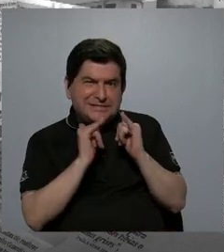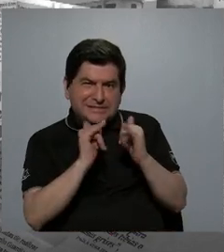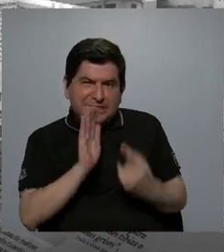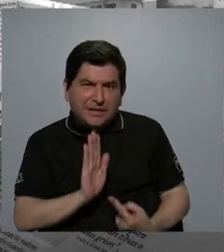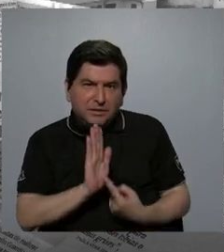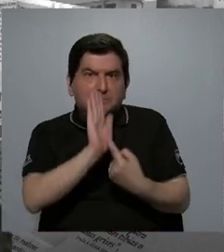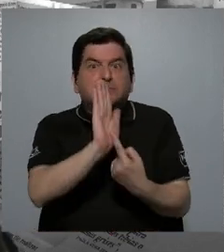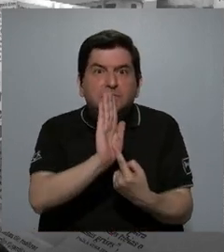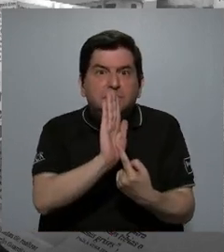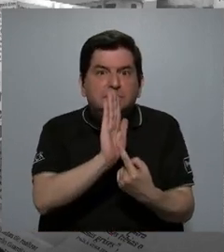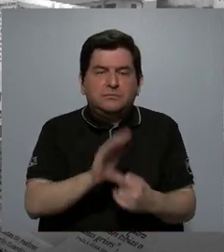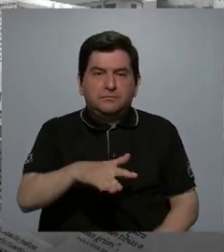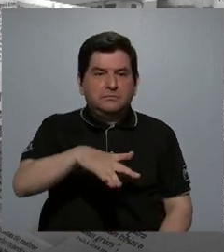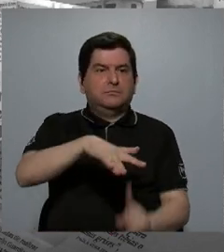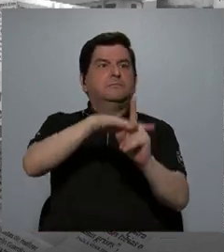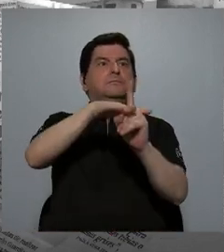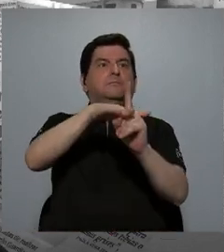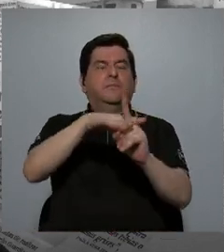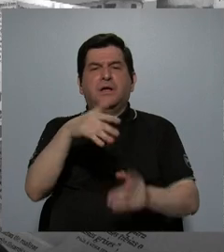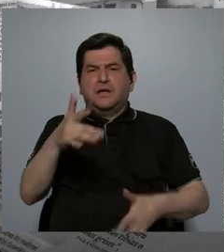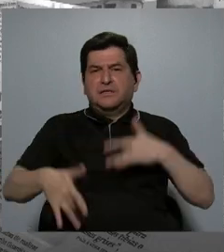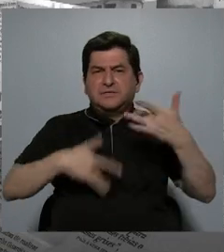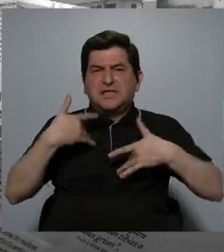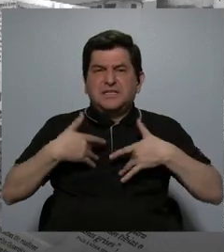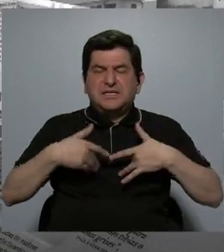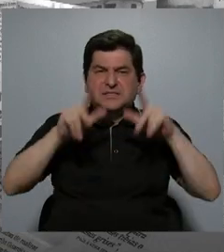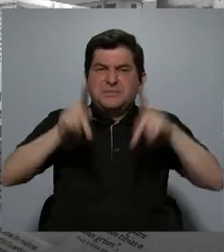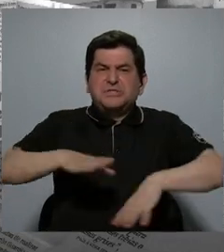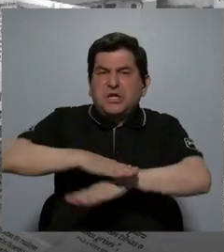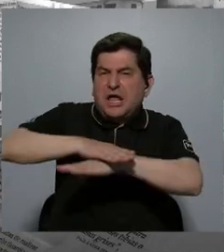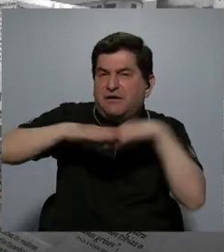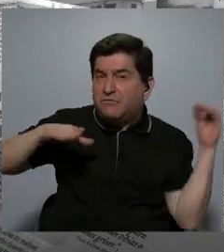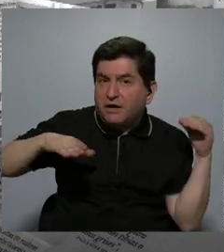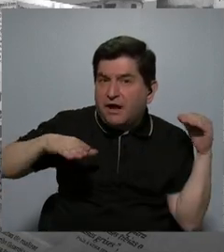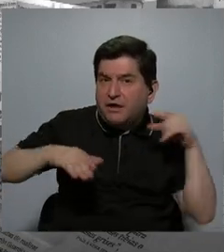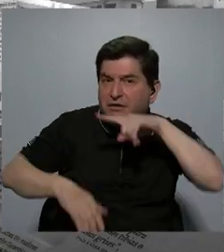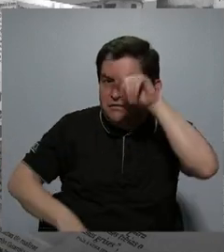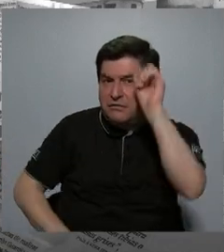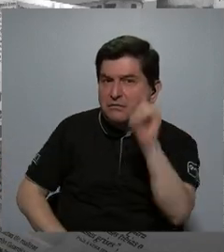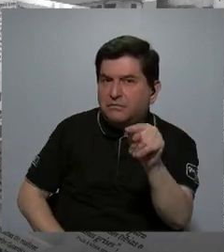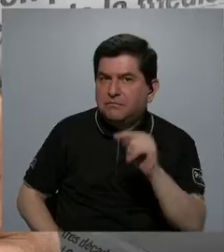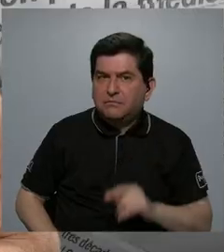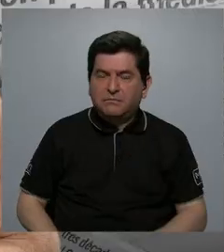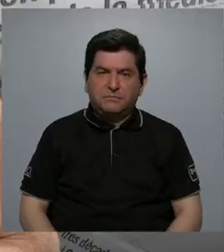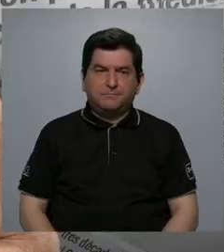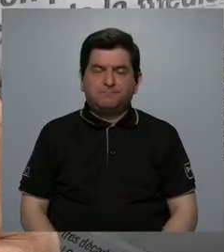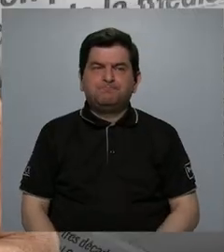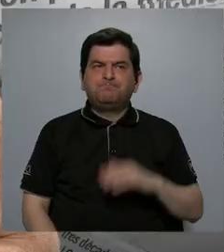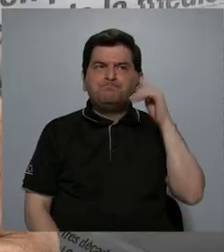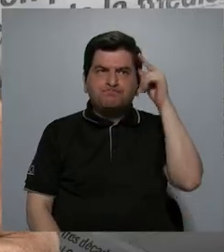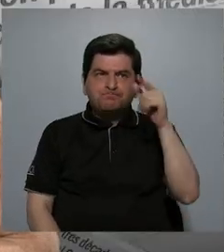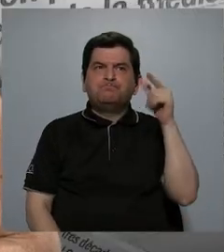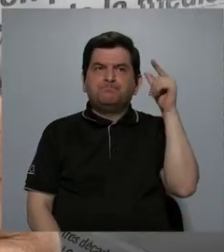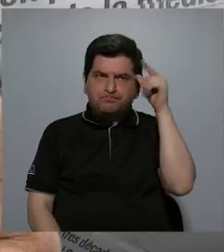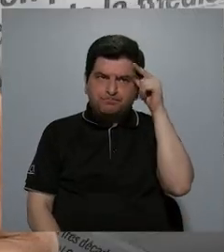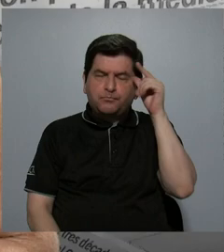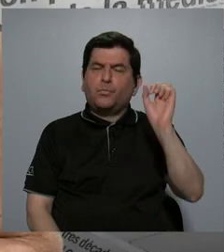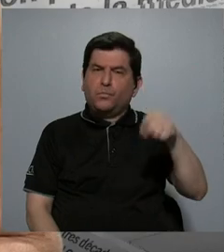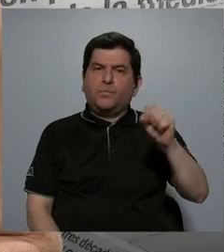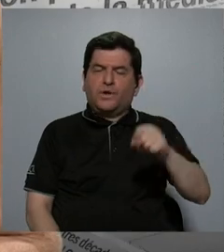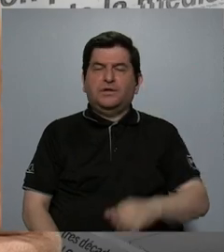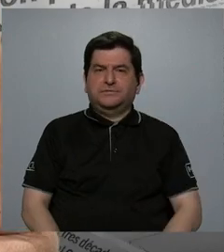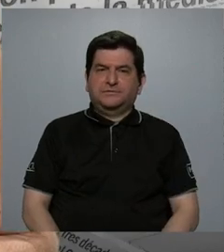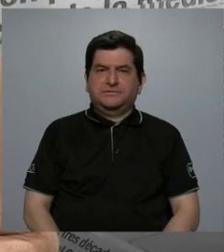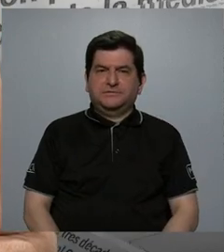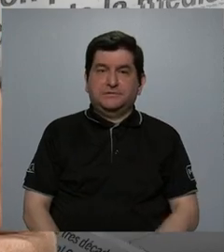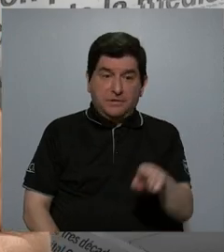presenta y que se siente un poco excluida la persona? Bueno, sin duda, claro, digamos,